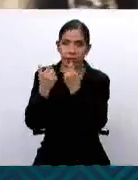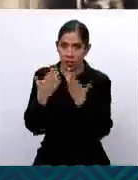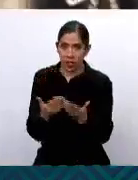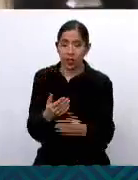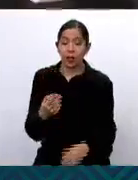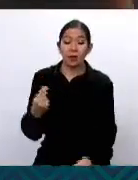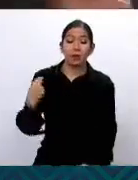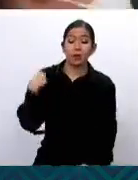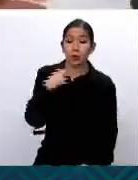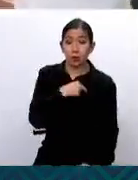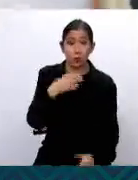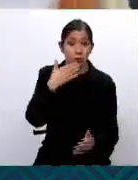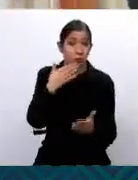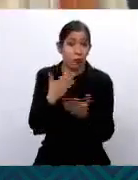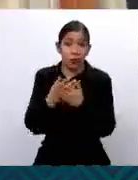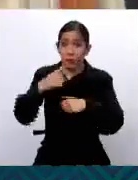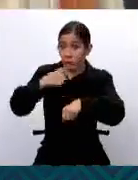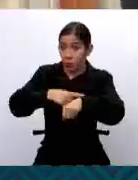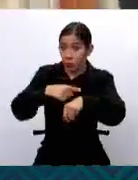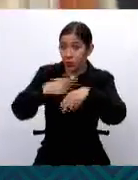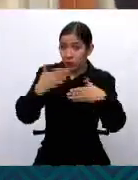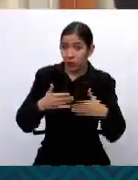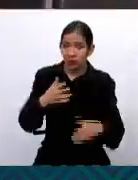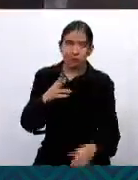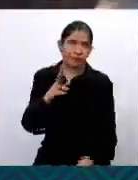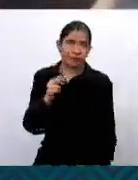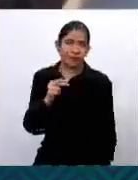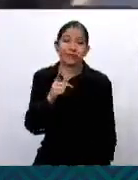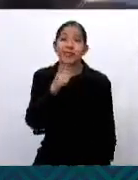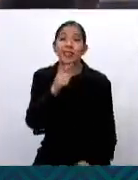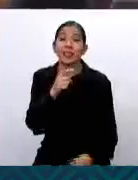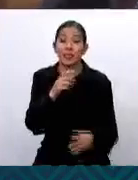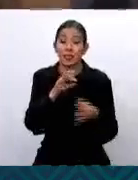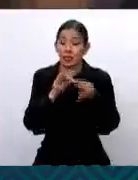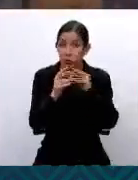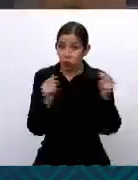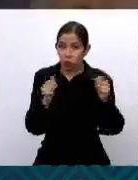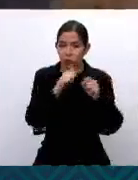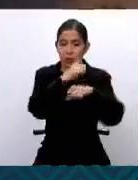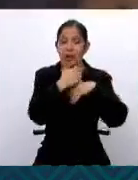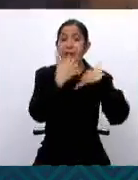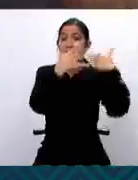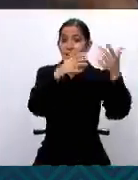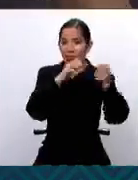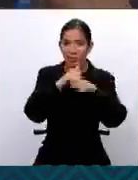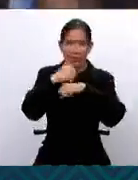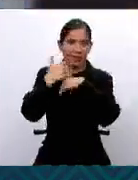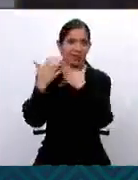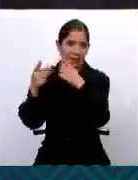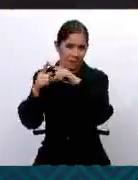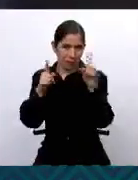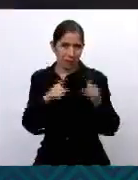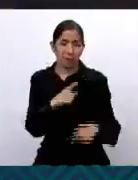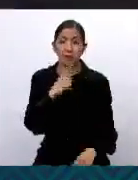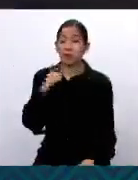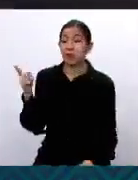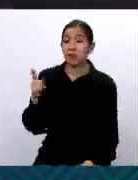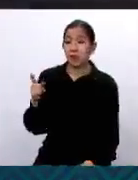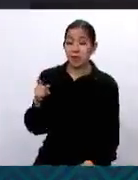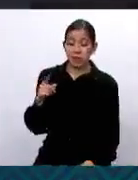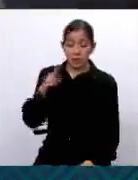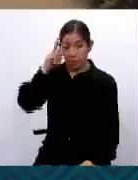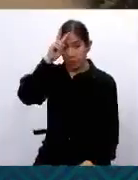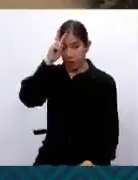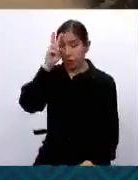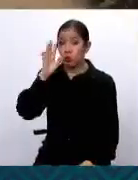tenemos que solucionarla son los poderes del Estado. El mandatario enfatizó que los poderes del Estado peruano tienen la obligación de